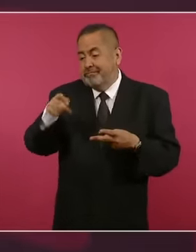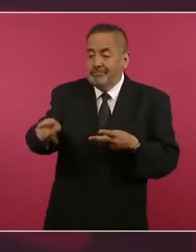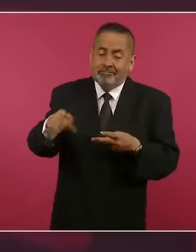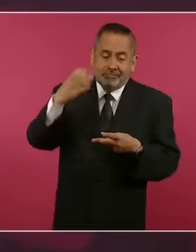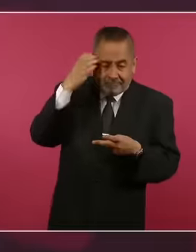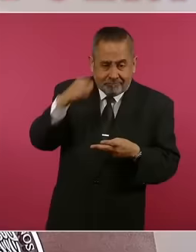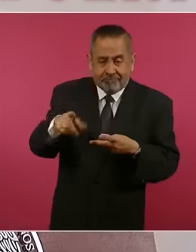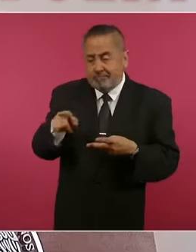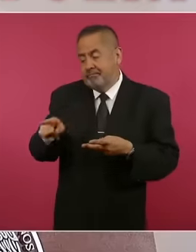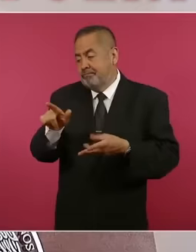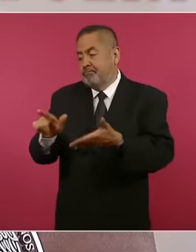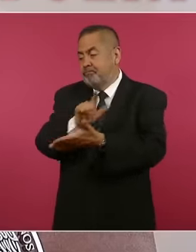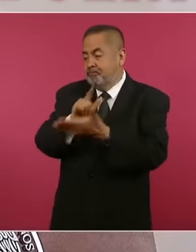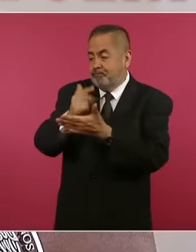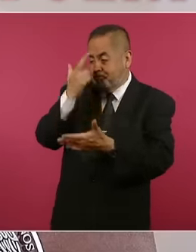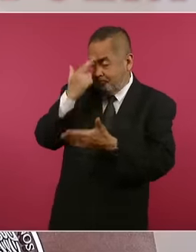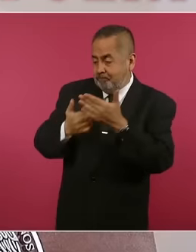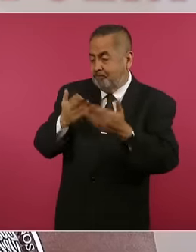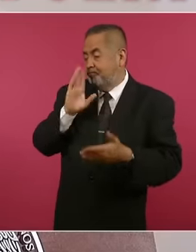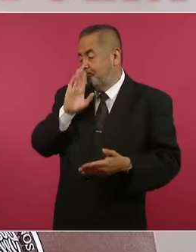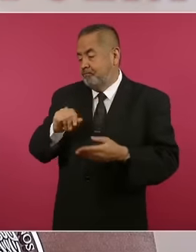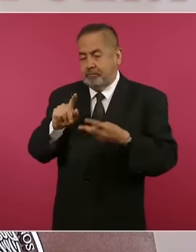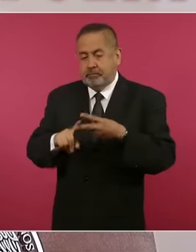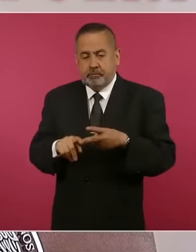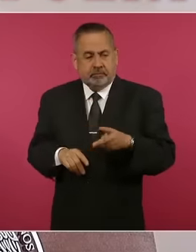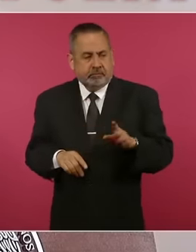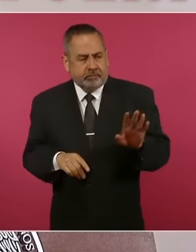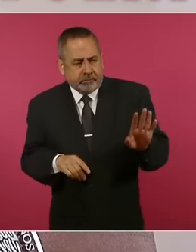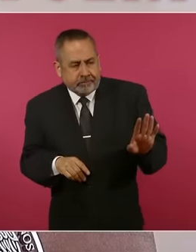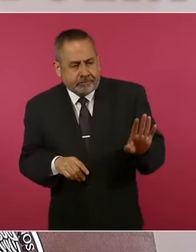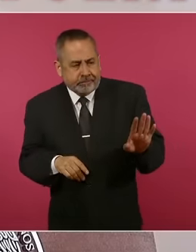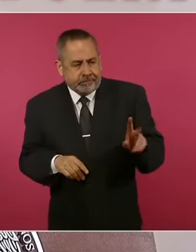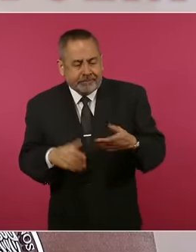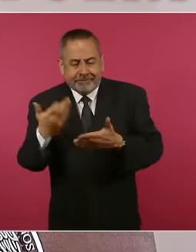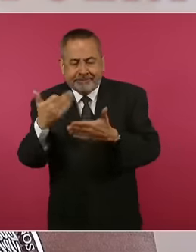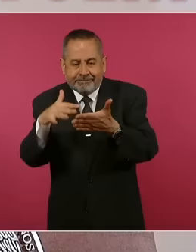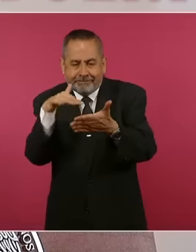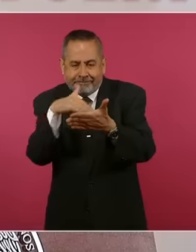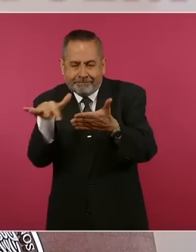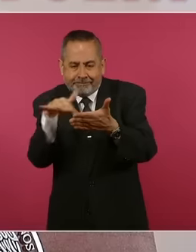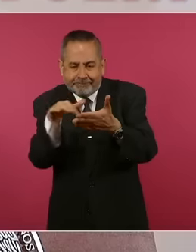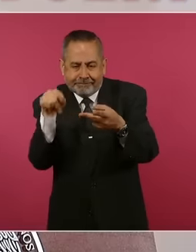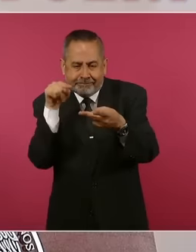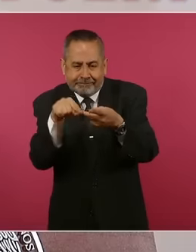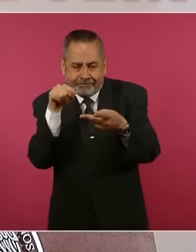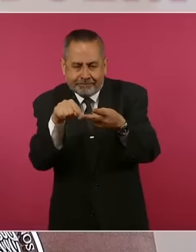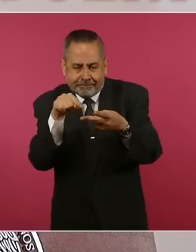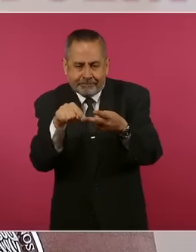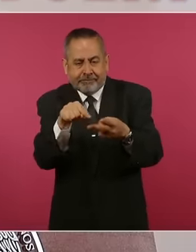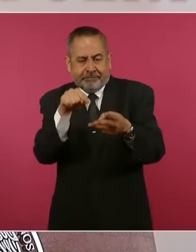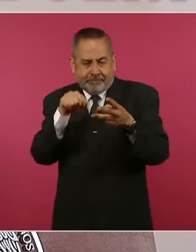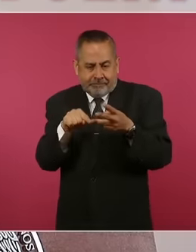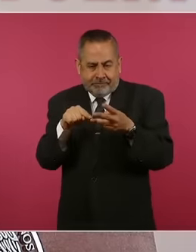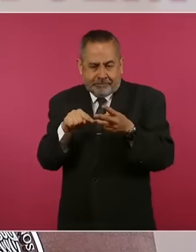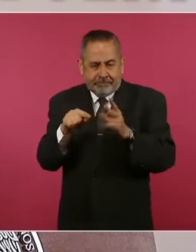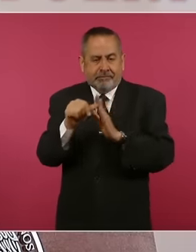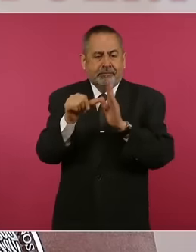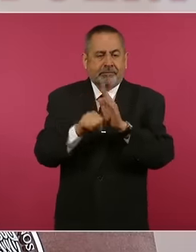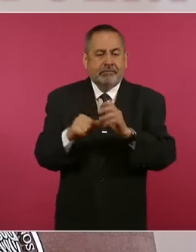sobre la que pesen algunas cuestiones penales, olvidan leer el artículo 4 que dice